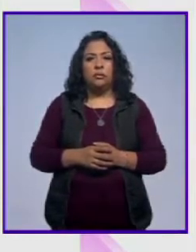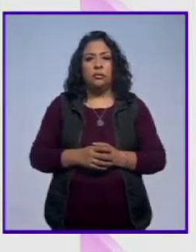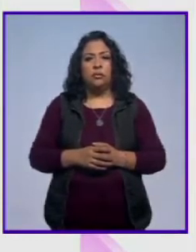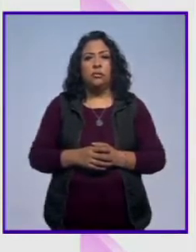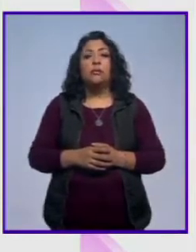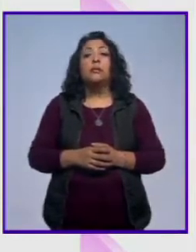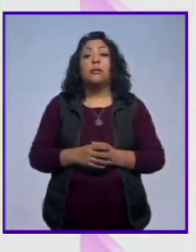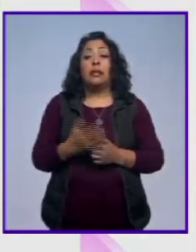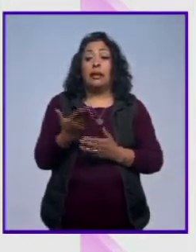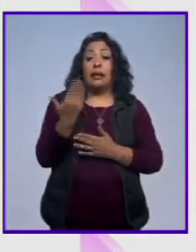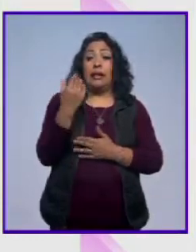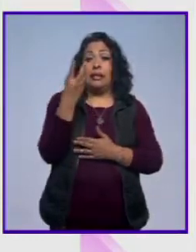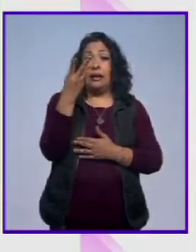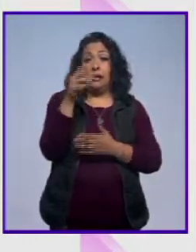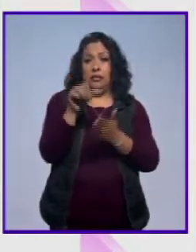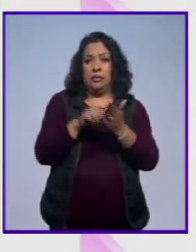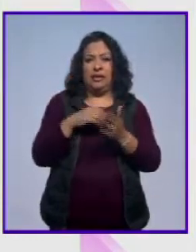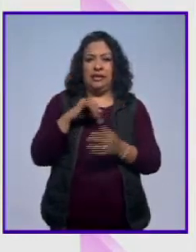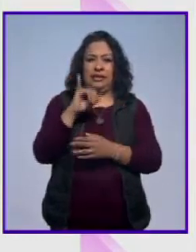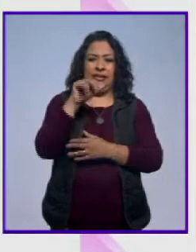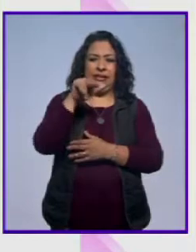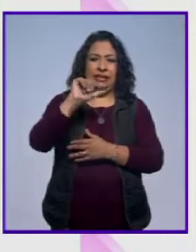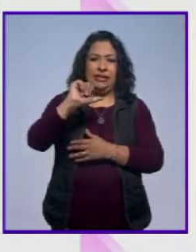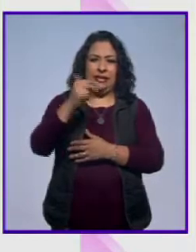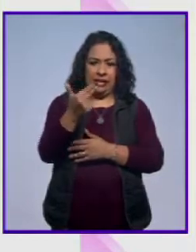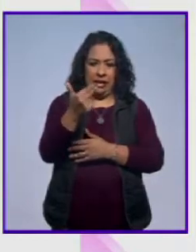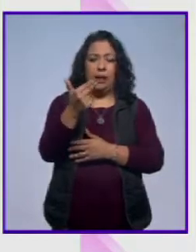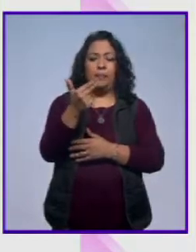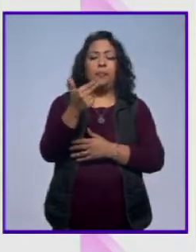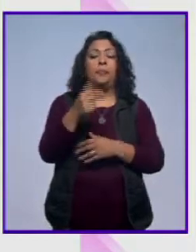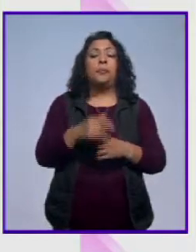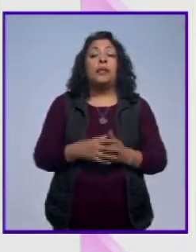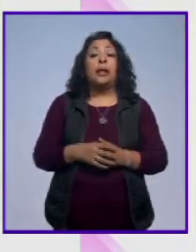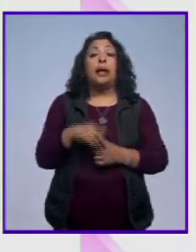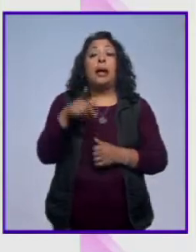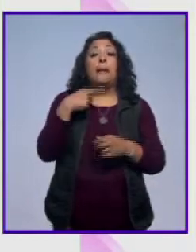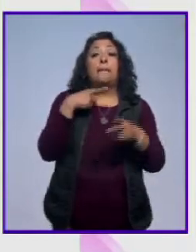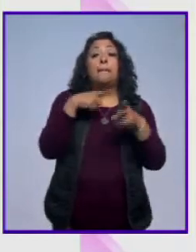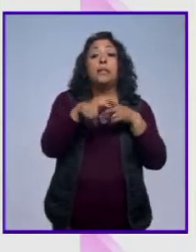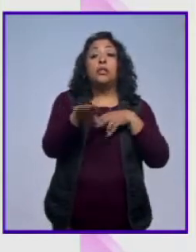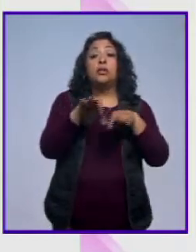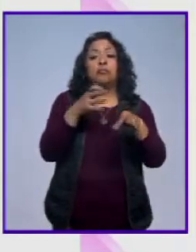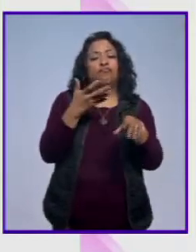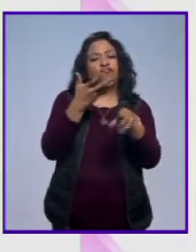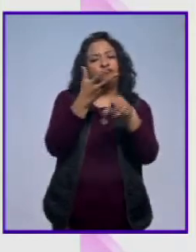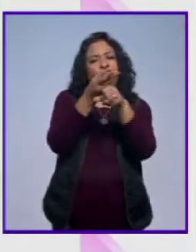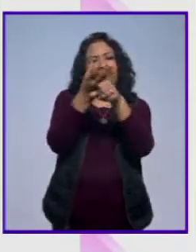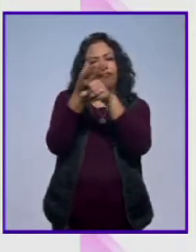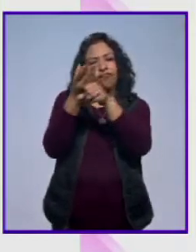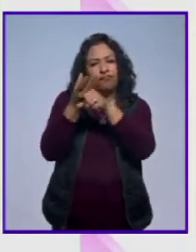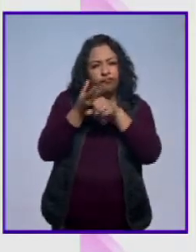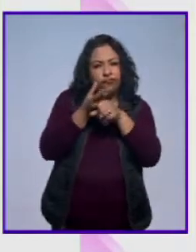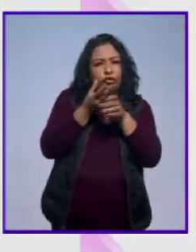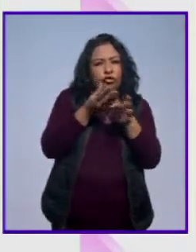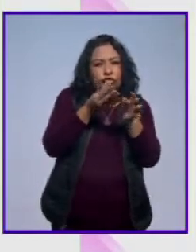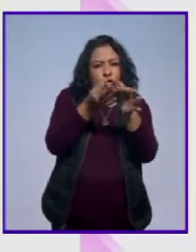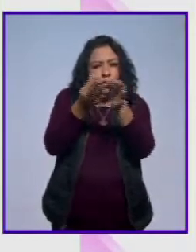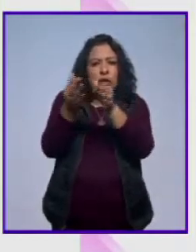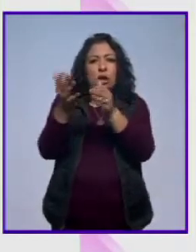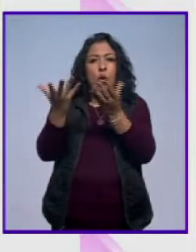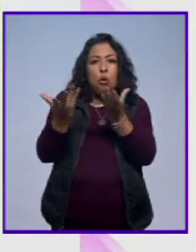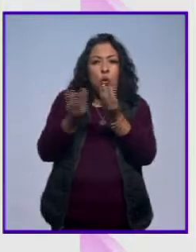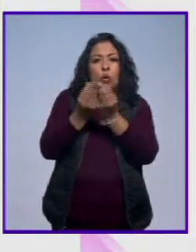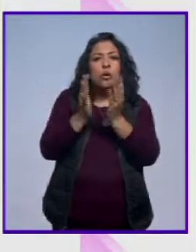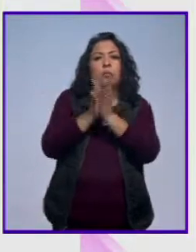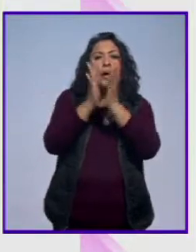Hace tres meses, el Instituto Nacional de Antropología e Historia inició el trabajo de restauración en colaboración con la Embajada